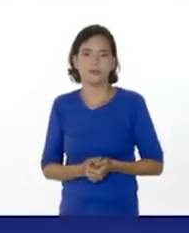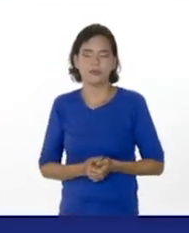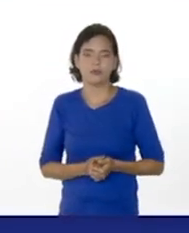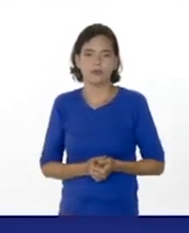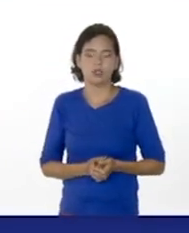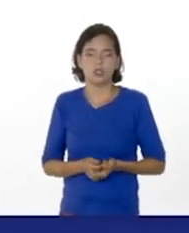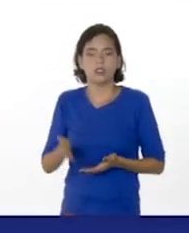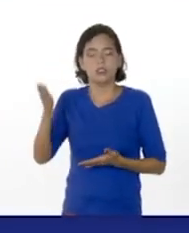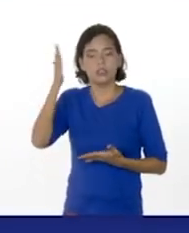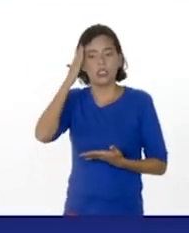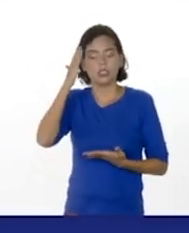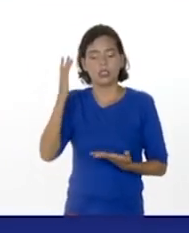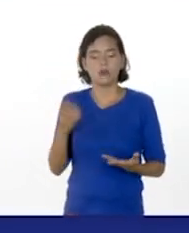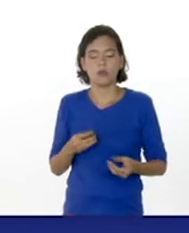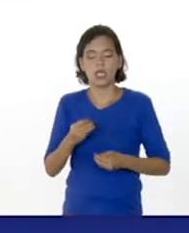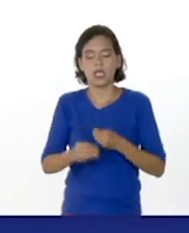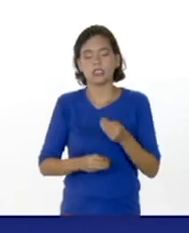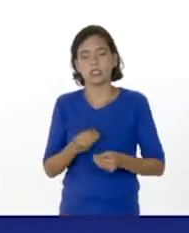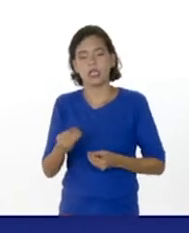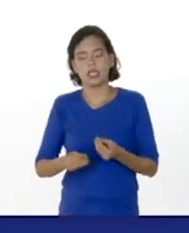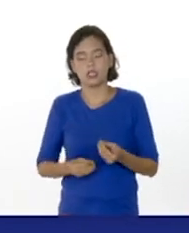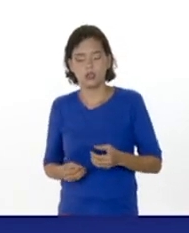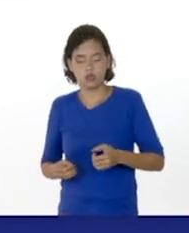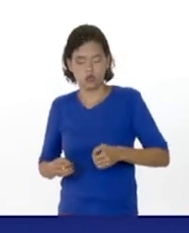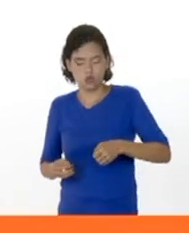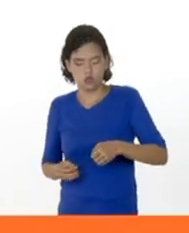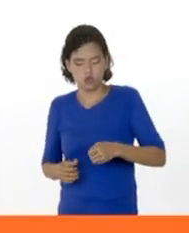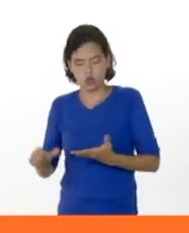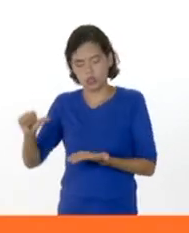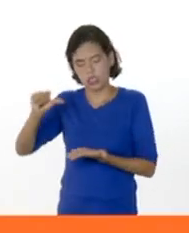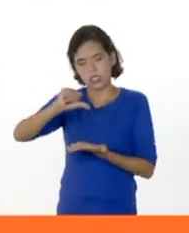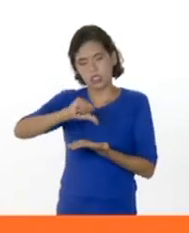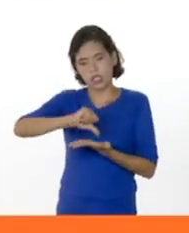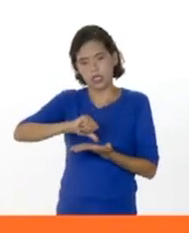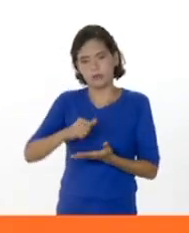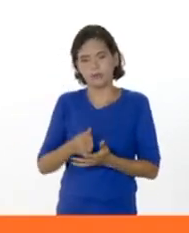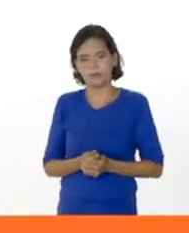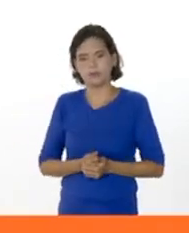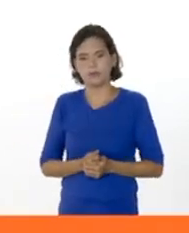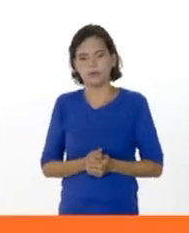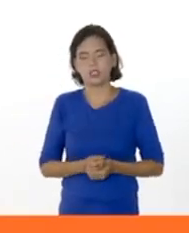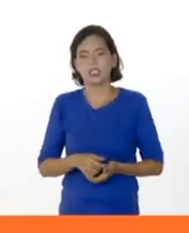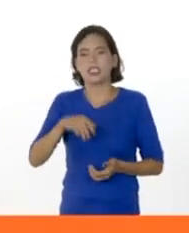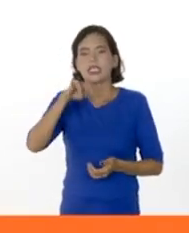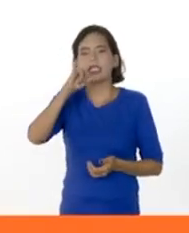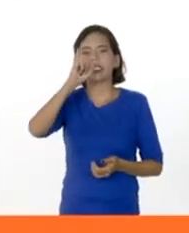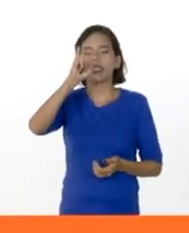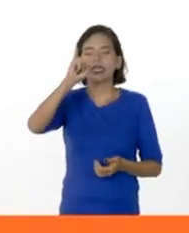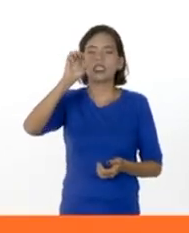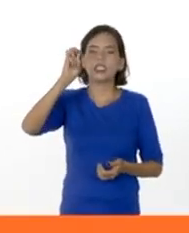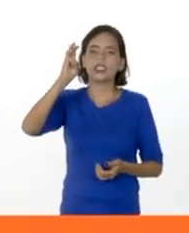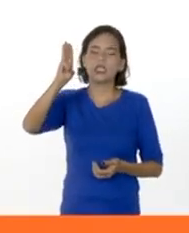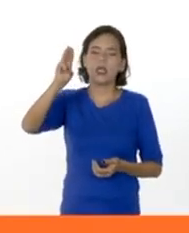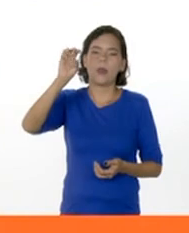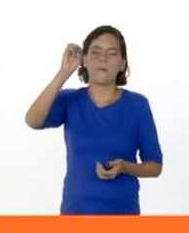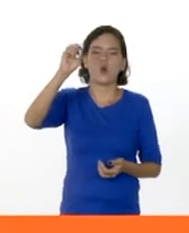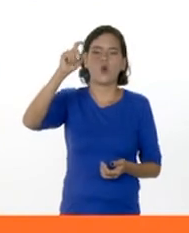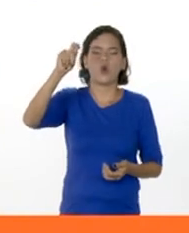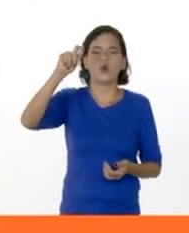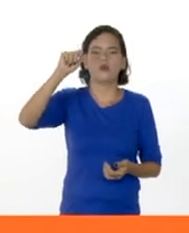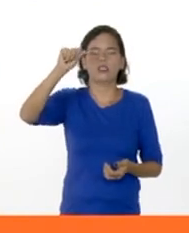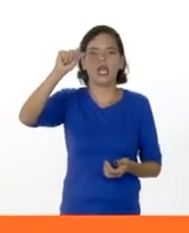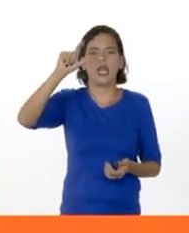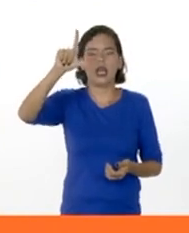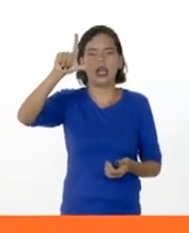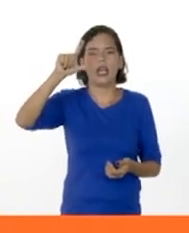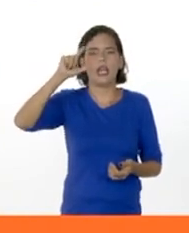el cerebro está compuesto en su núcleo central por un órgano llamado el hipotálamo. Dentro del hipotálamo tenemos